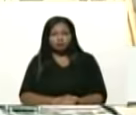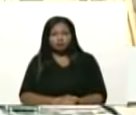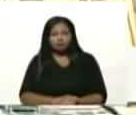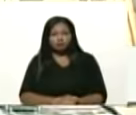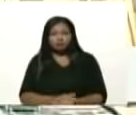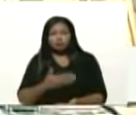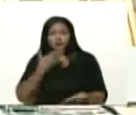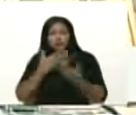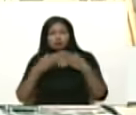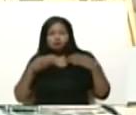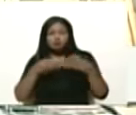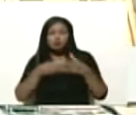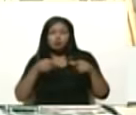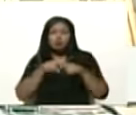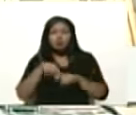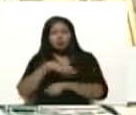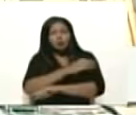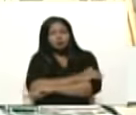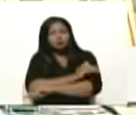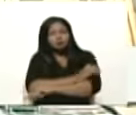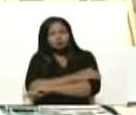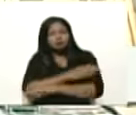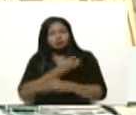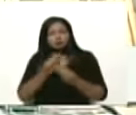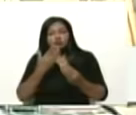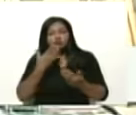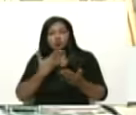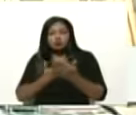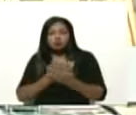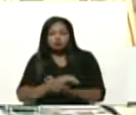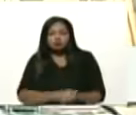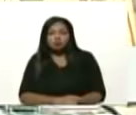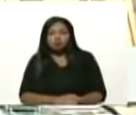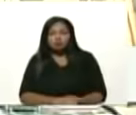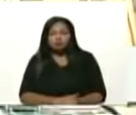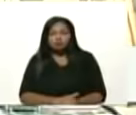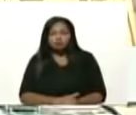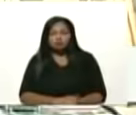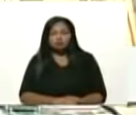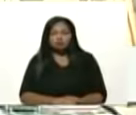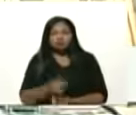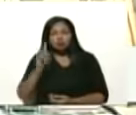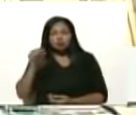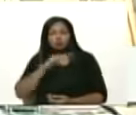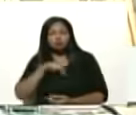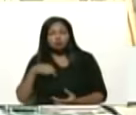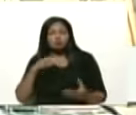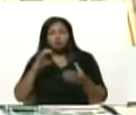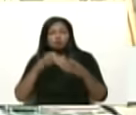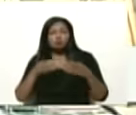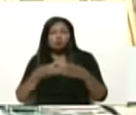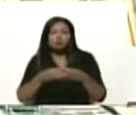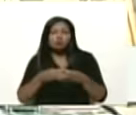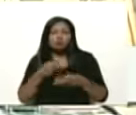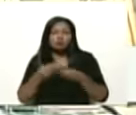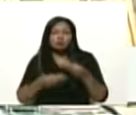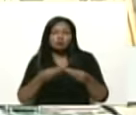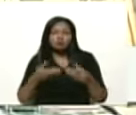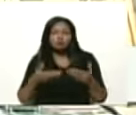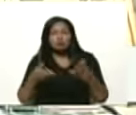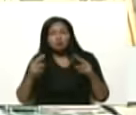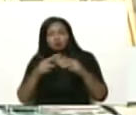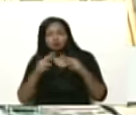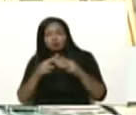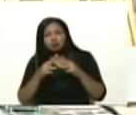unitaria de Venezuela de la oposición, gracias, y también nuestra delegación que será dada a conocer